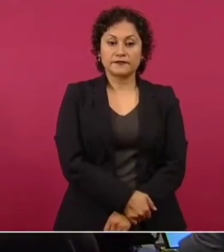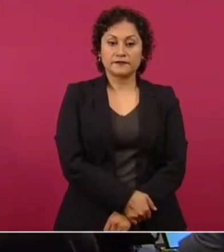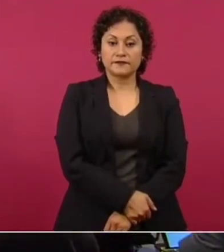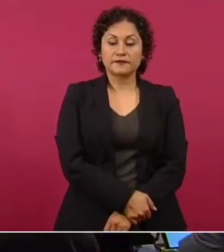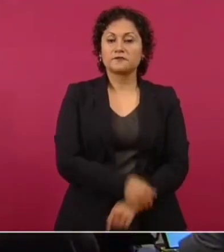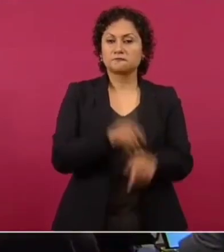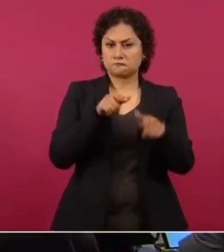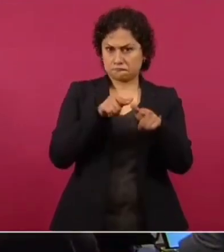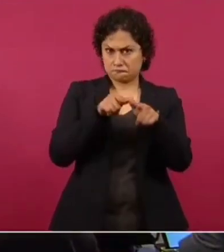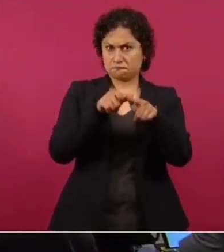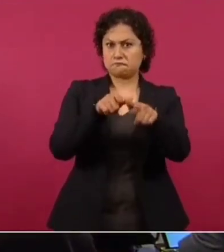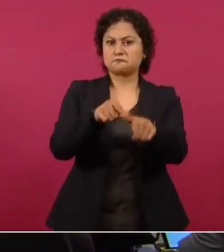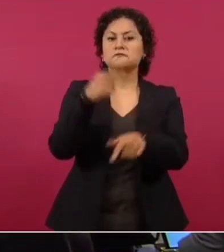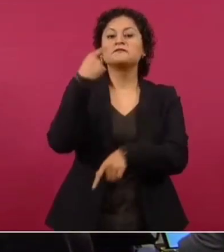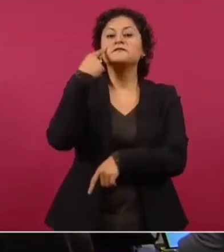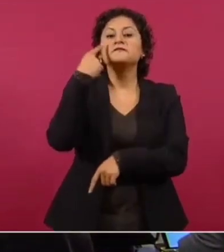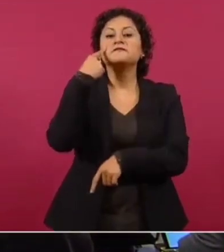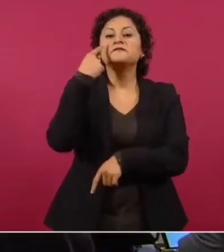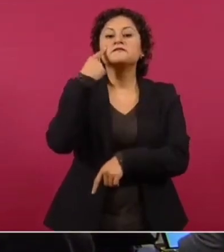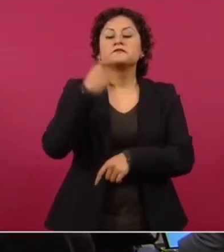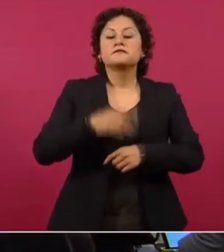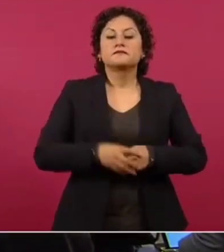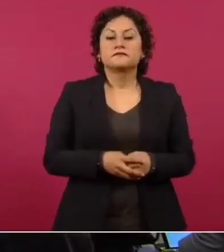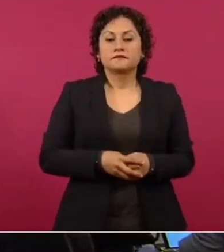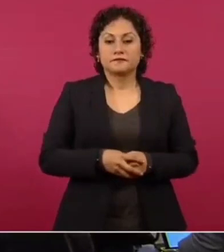Síguele. ver el…